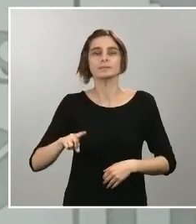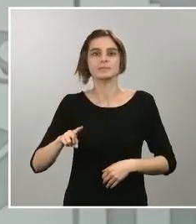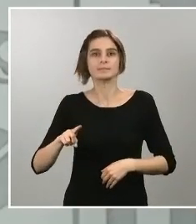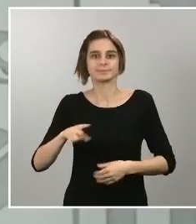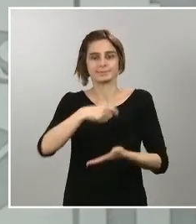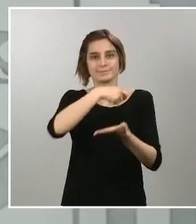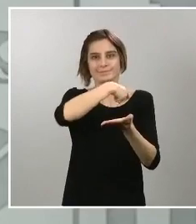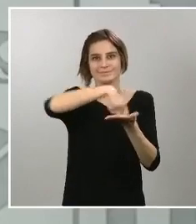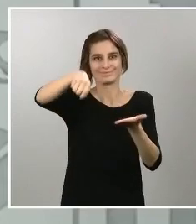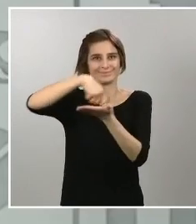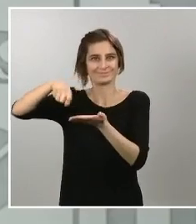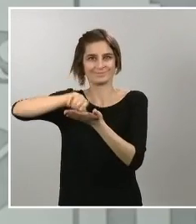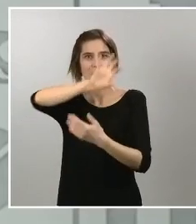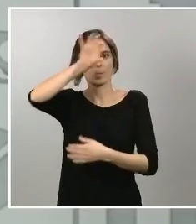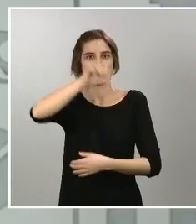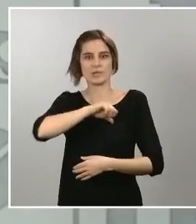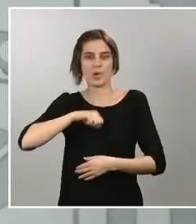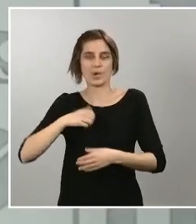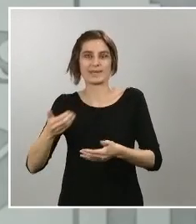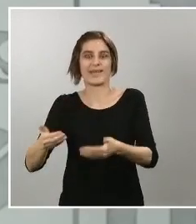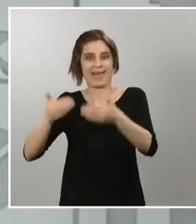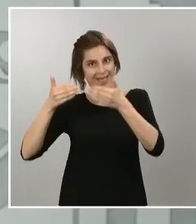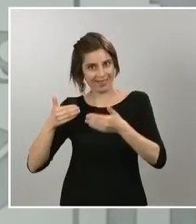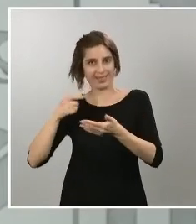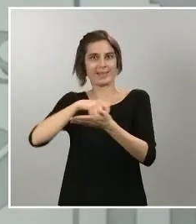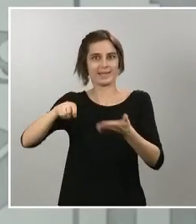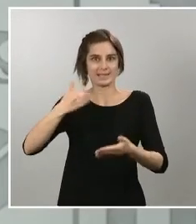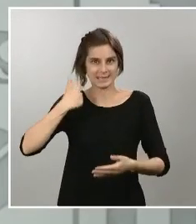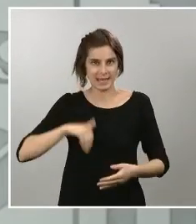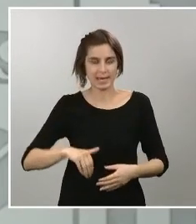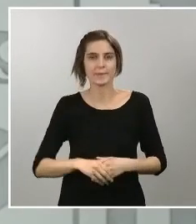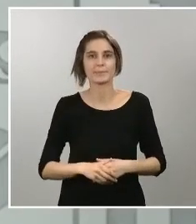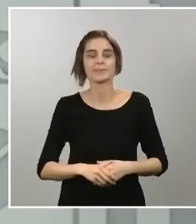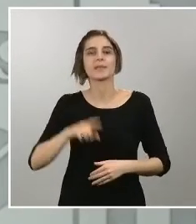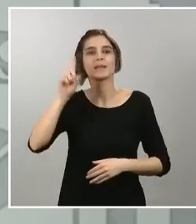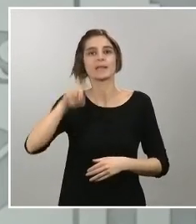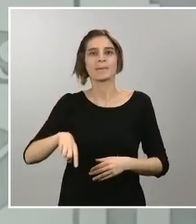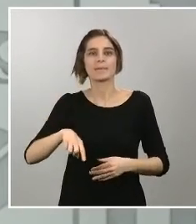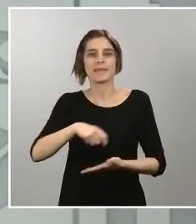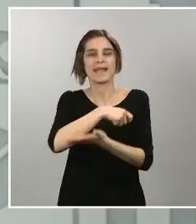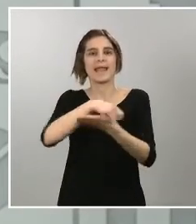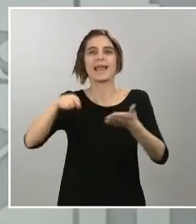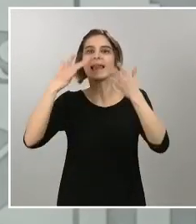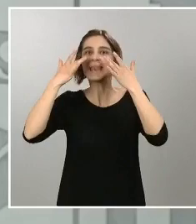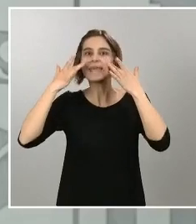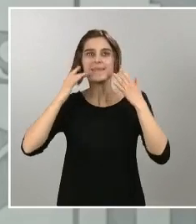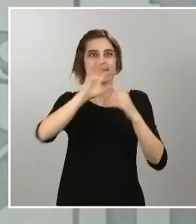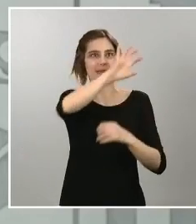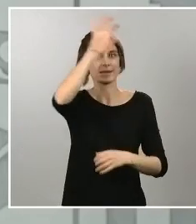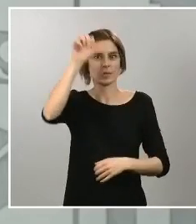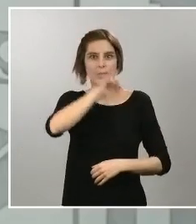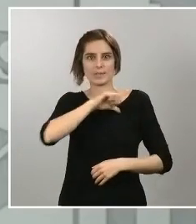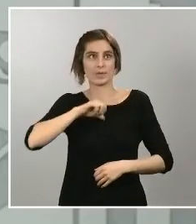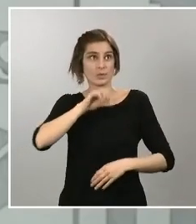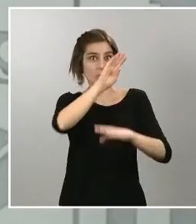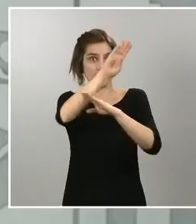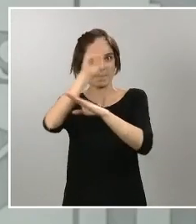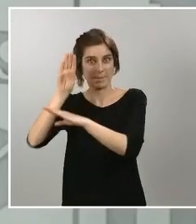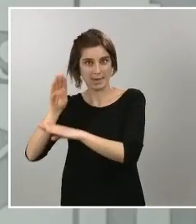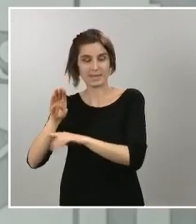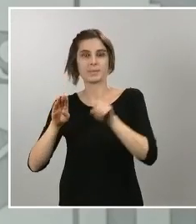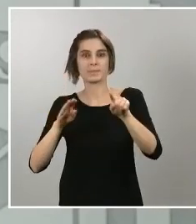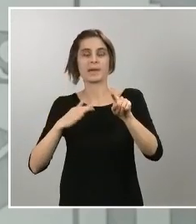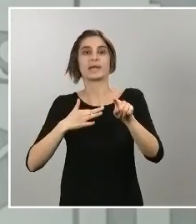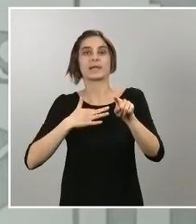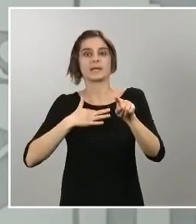todo lo que ha sido el incremento de la liquidez que tiene que llegar a las comunidades autónomas para que puedan hacer frente a